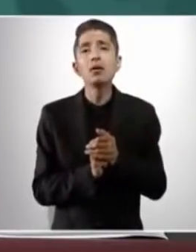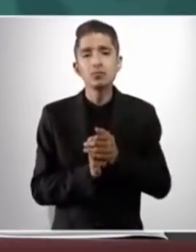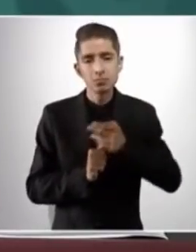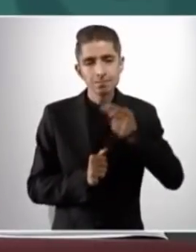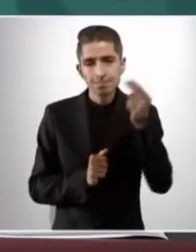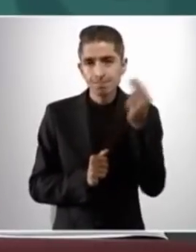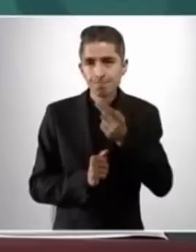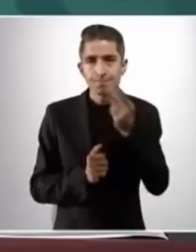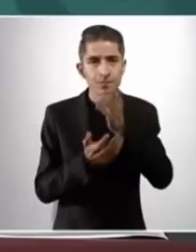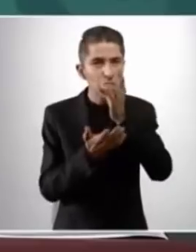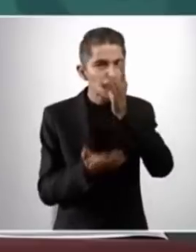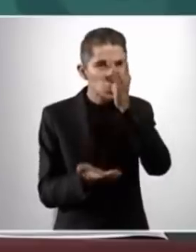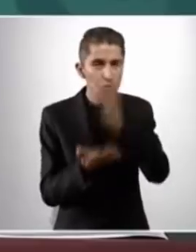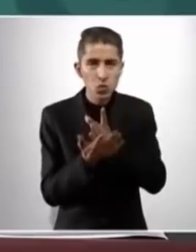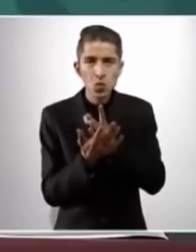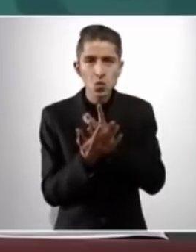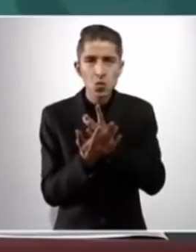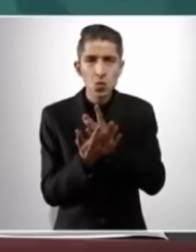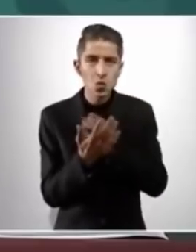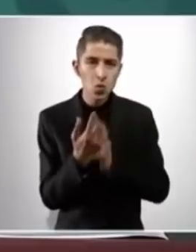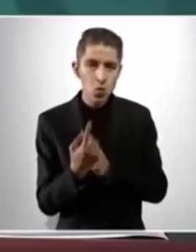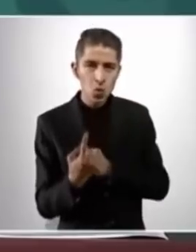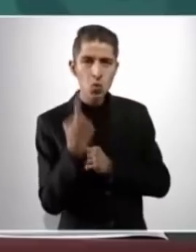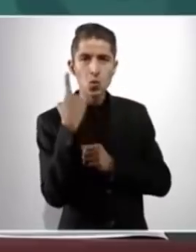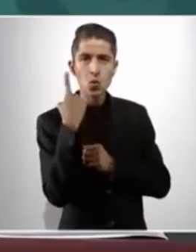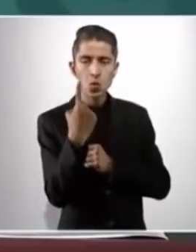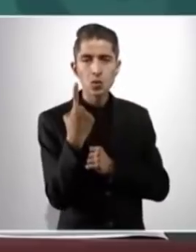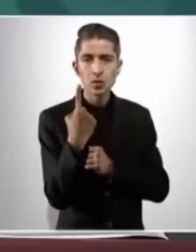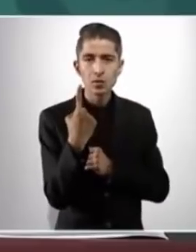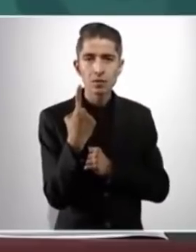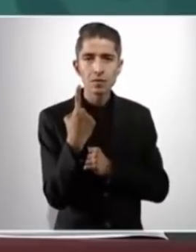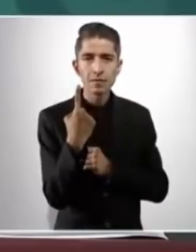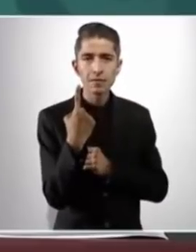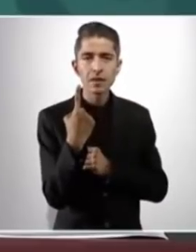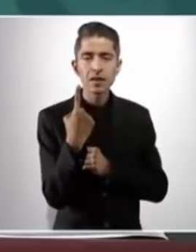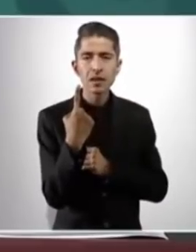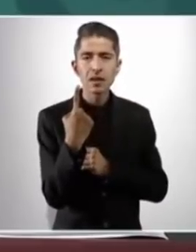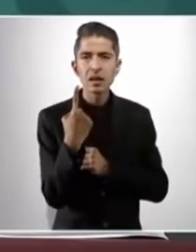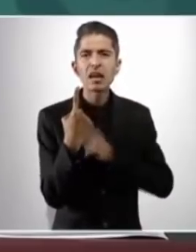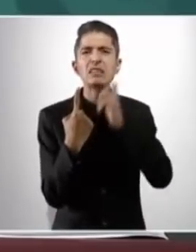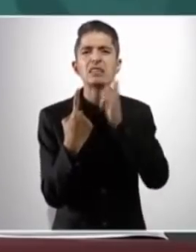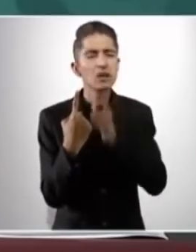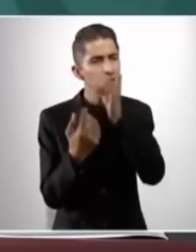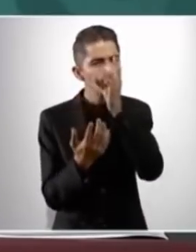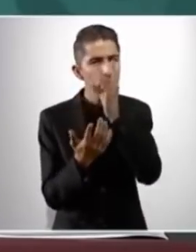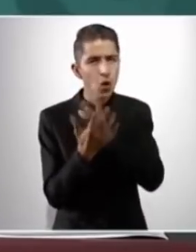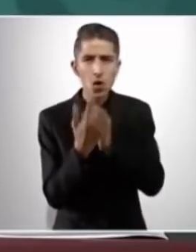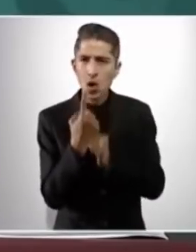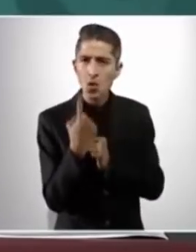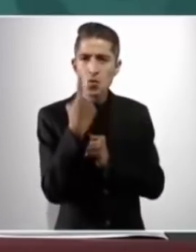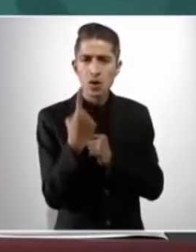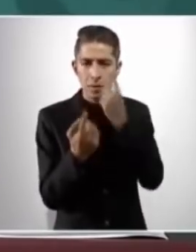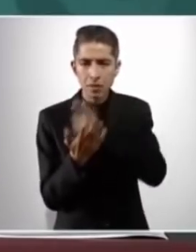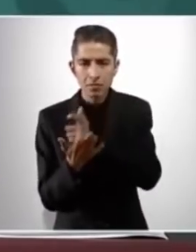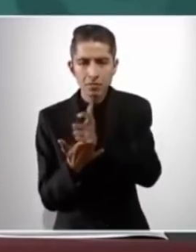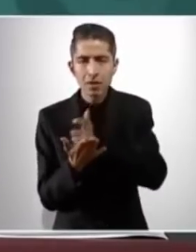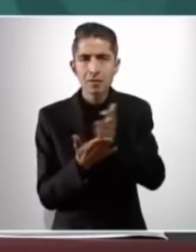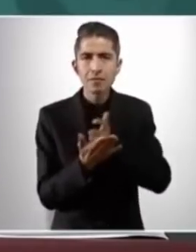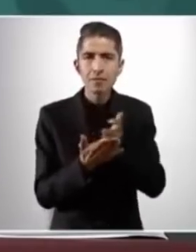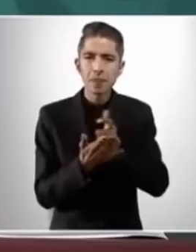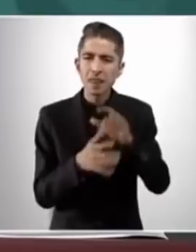sola nómina y que se va a